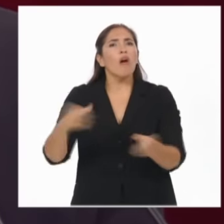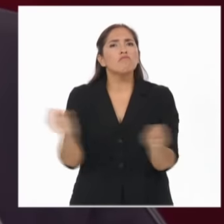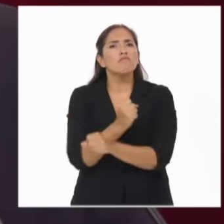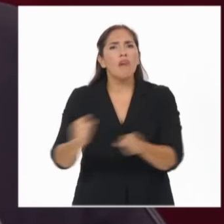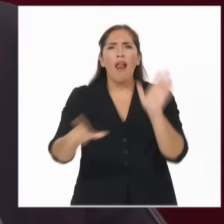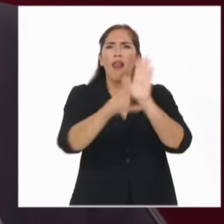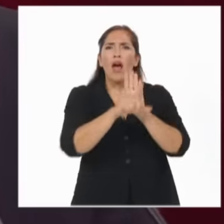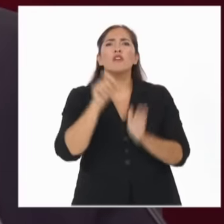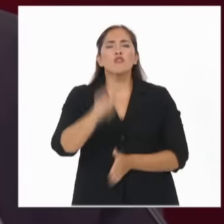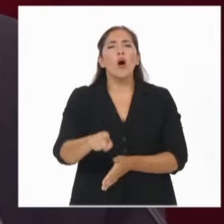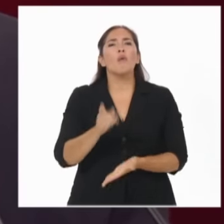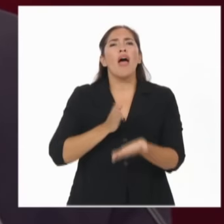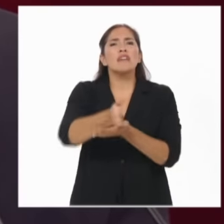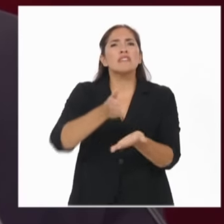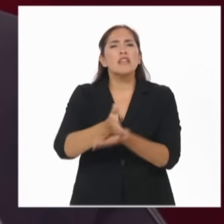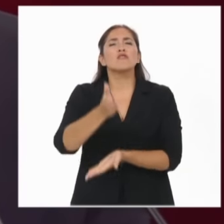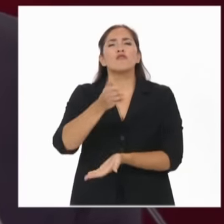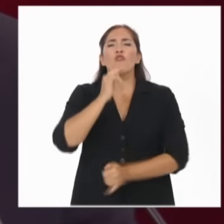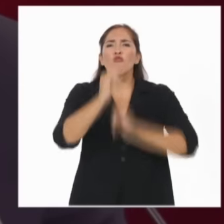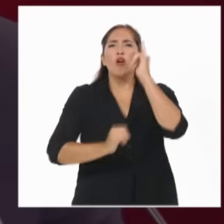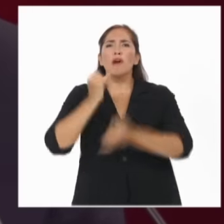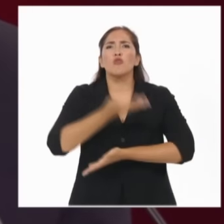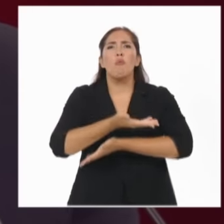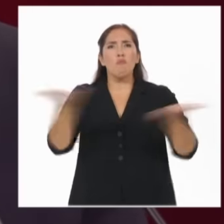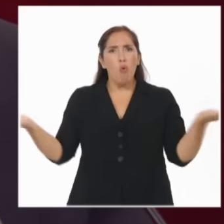del acceso a la información pública y la ley del arrepentido.